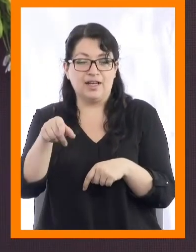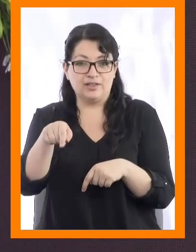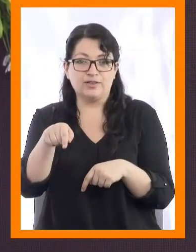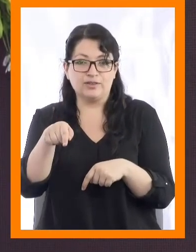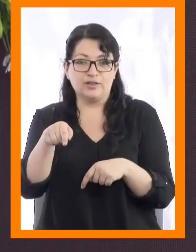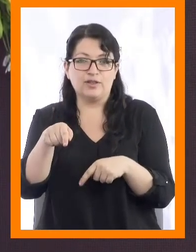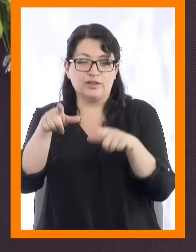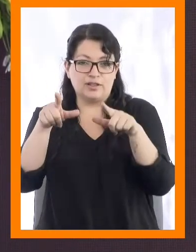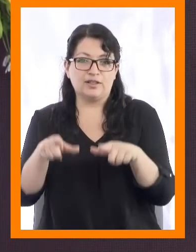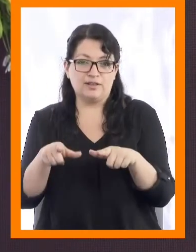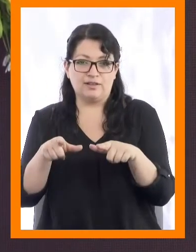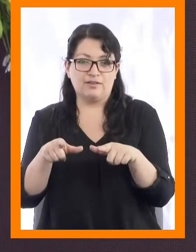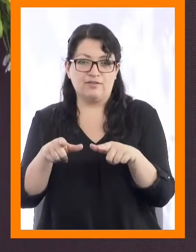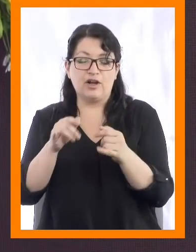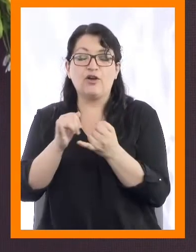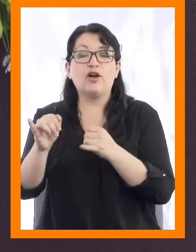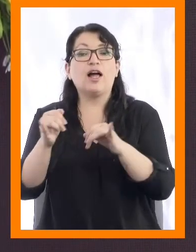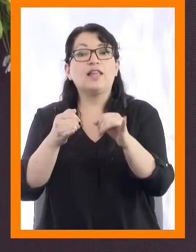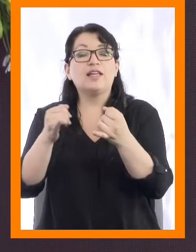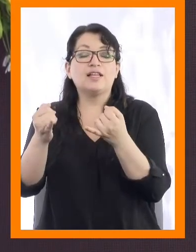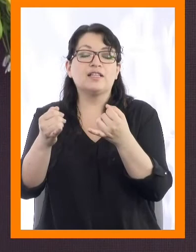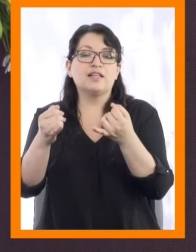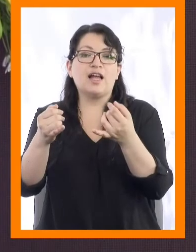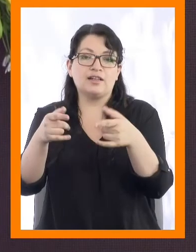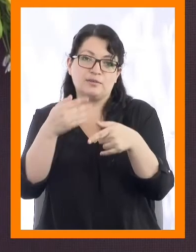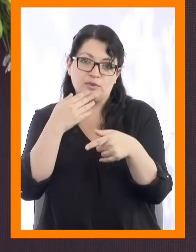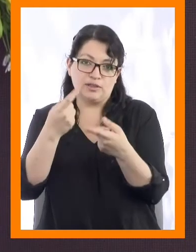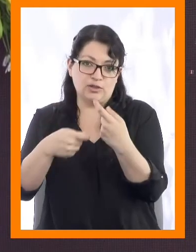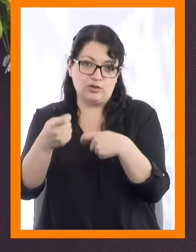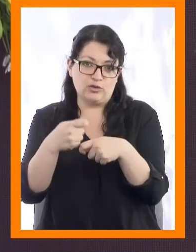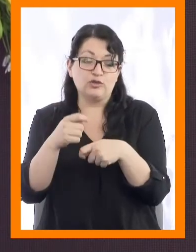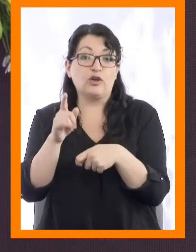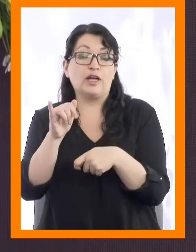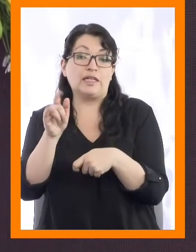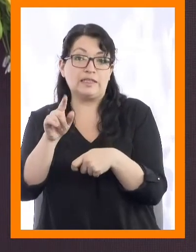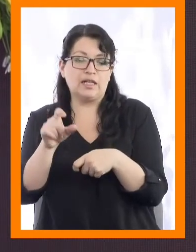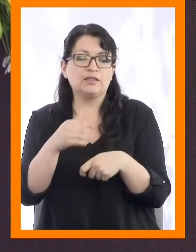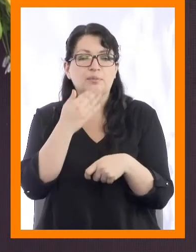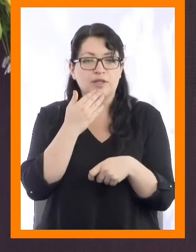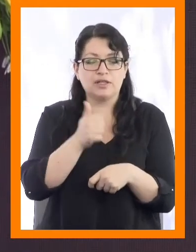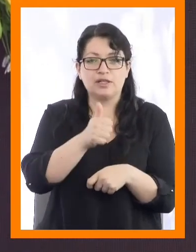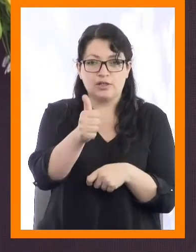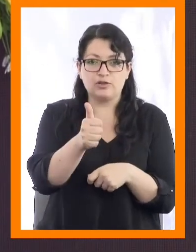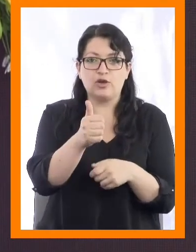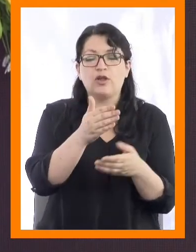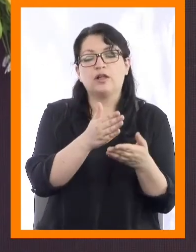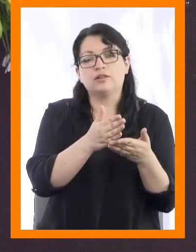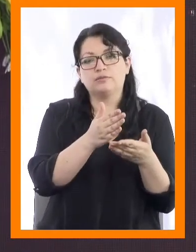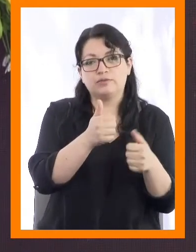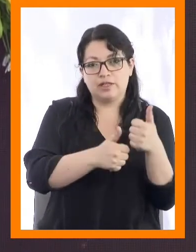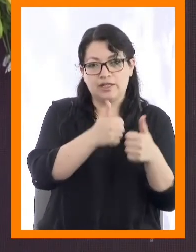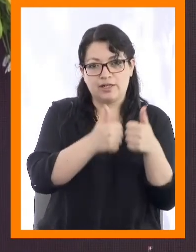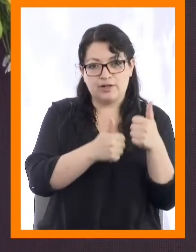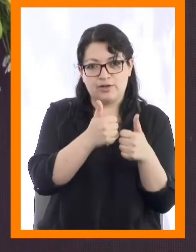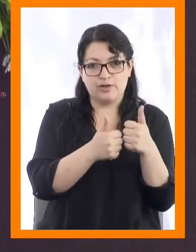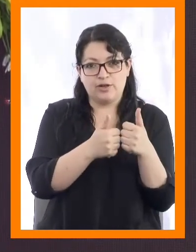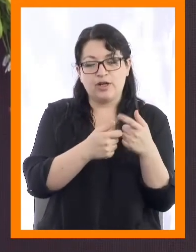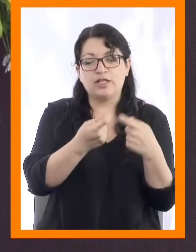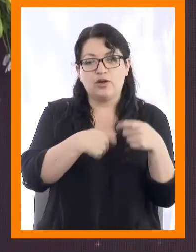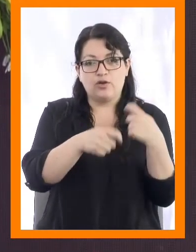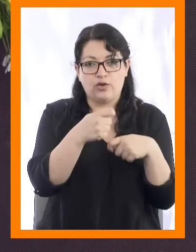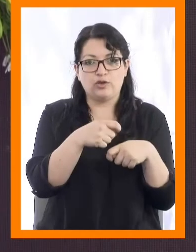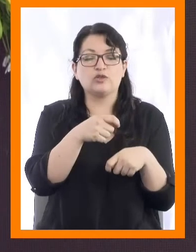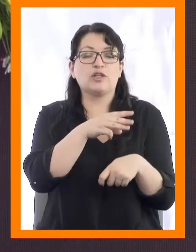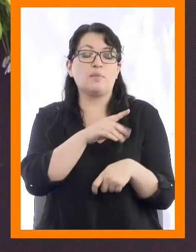la Facultad de Ingeniería y Negocios, Gonzalo Islas, a la señora directora de Carrera de Negocios, Campus Maipú, Carola Parra,